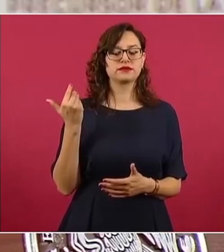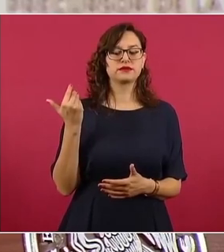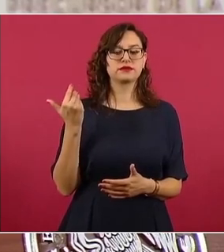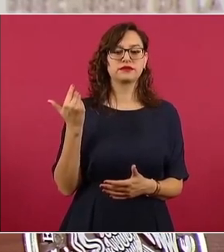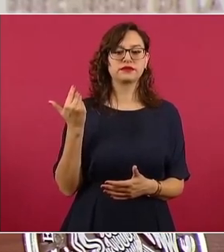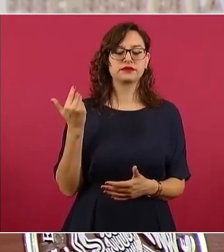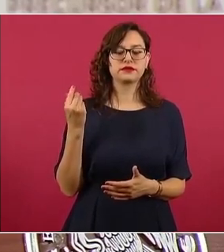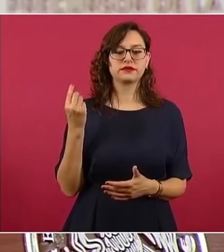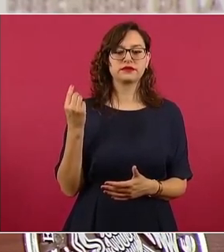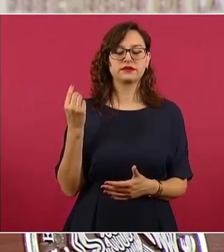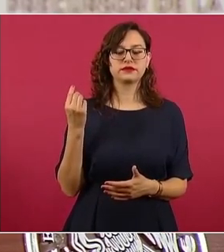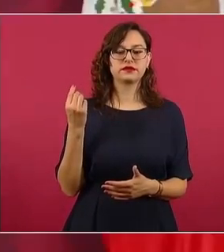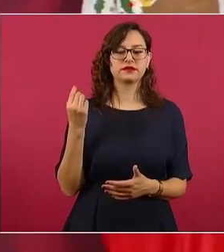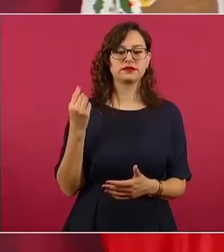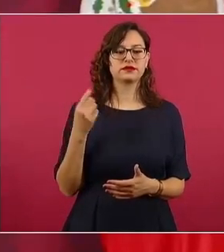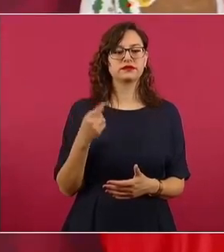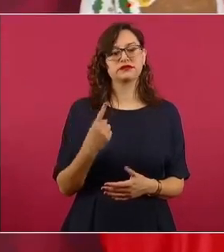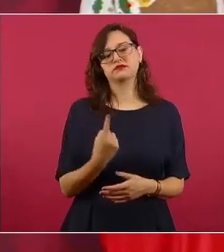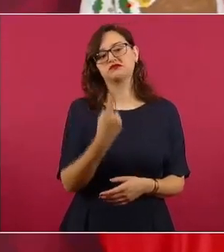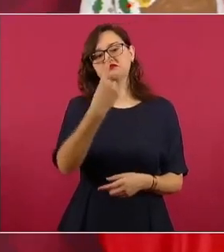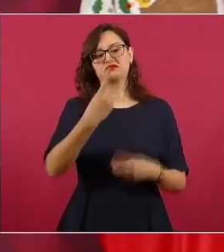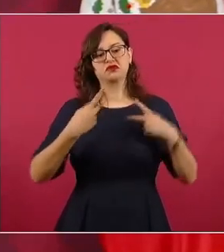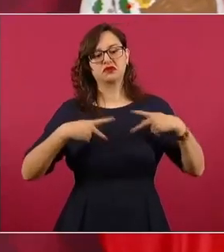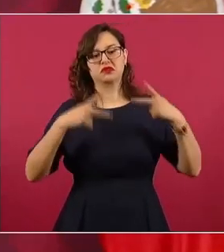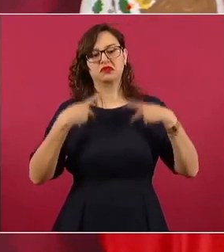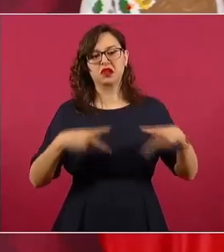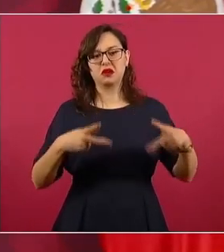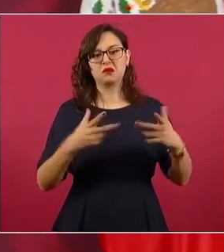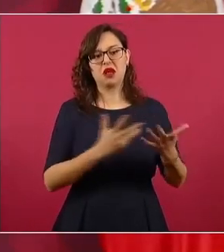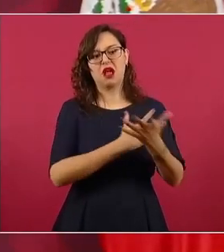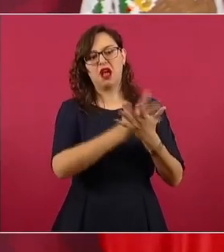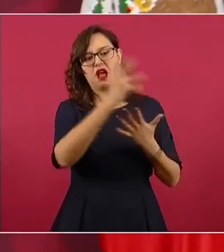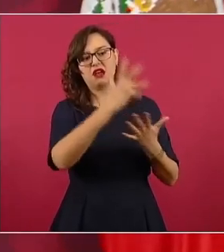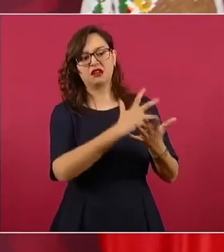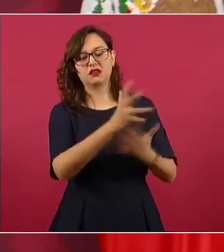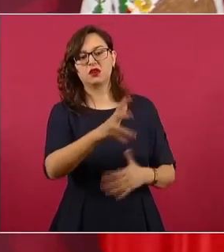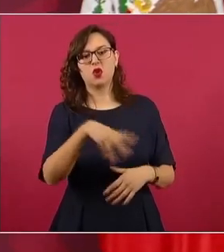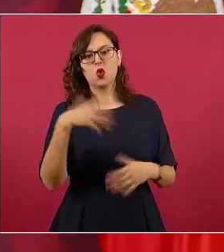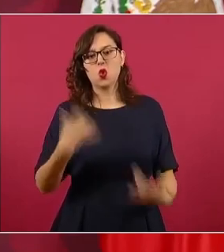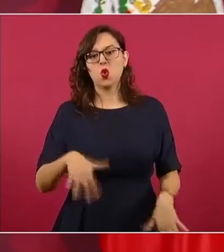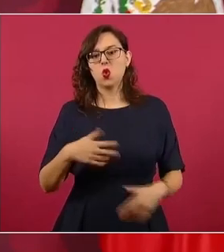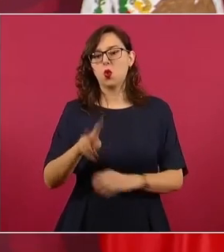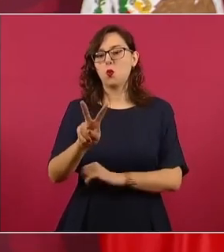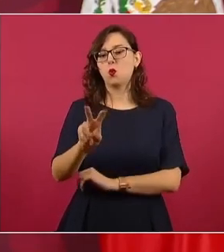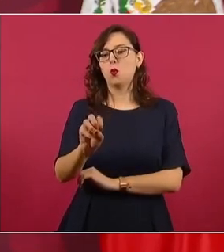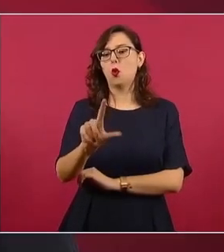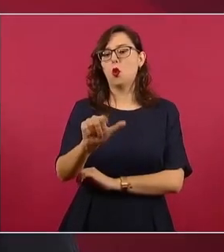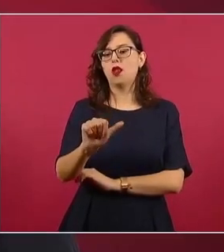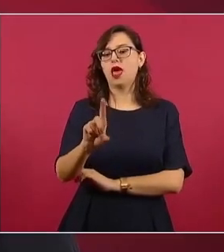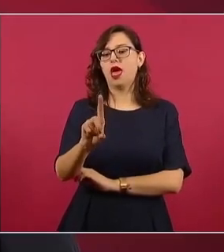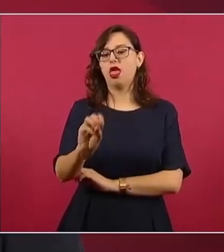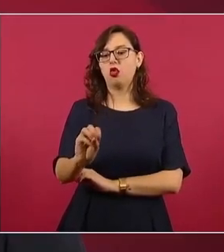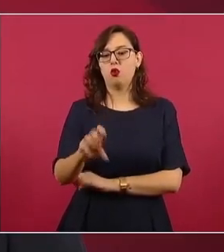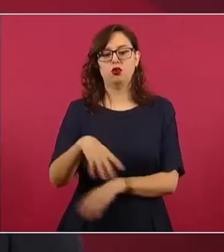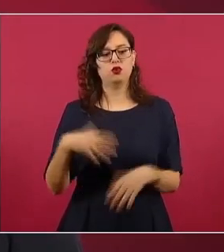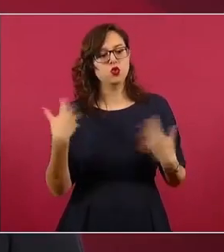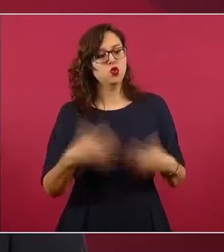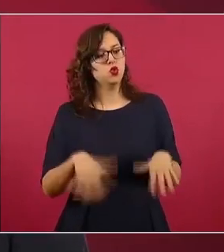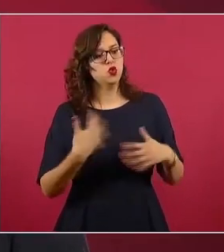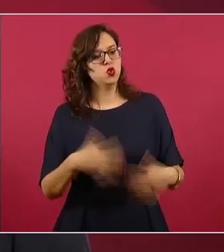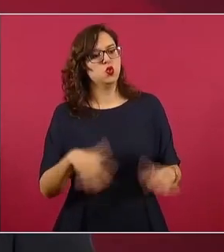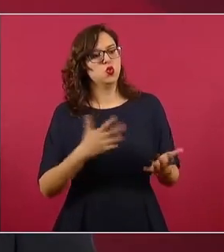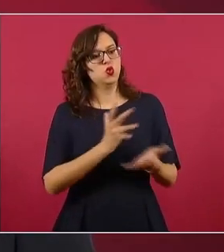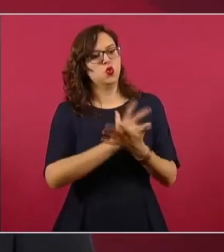Cuando alguien exageraba, pero no se sabía mucho, se podía